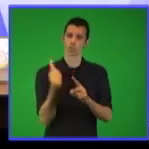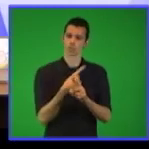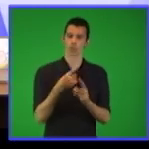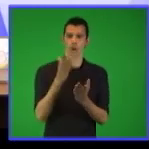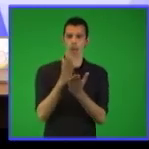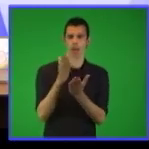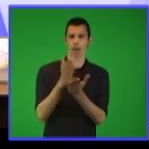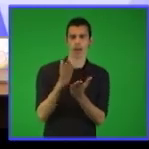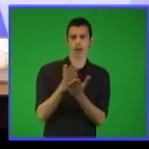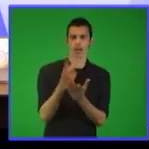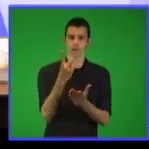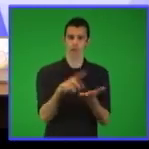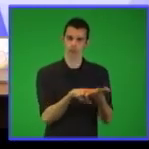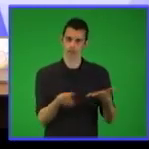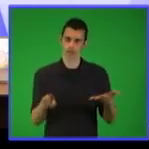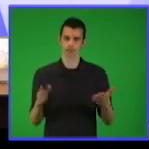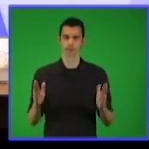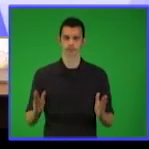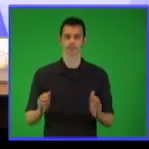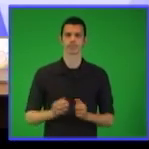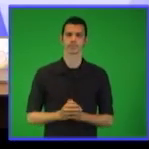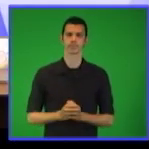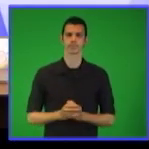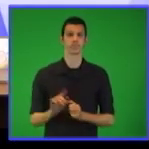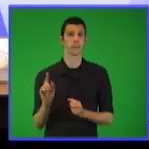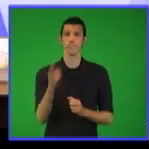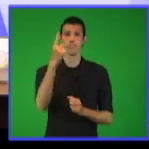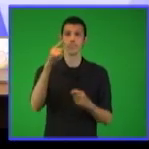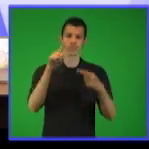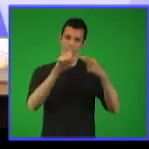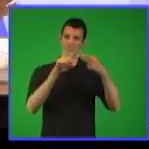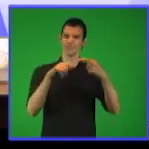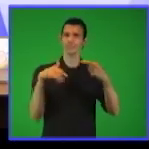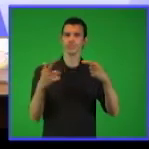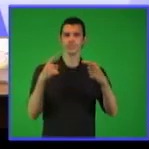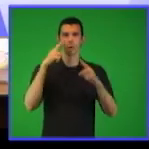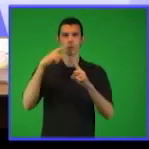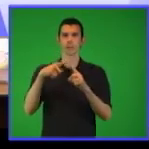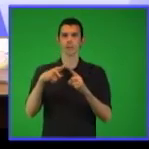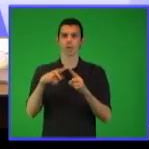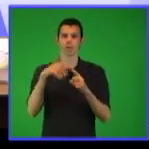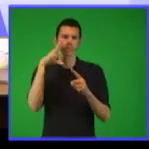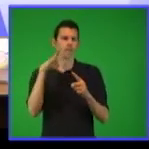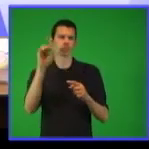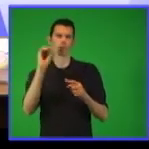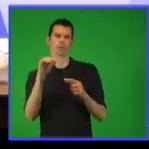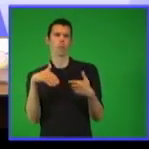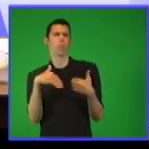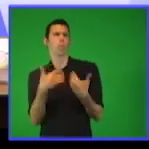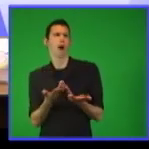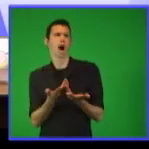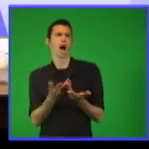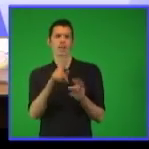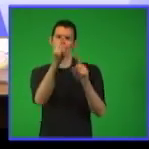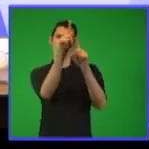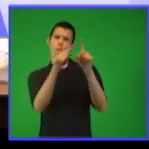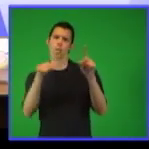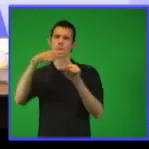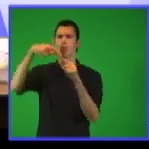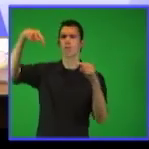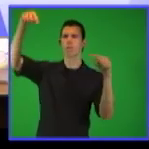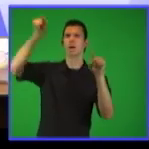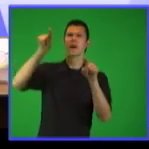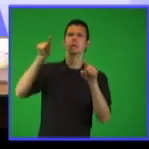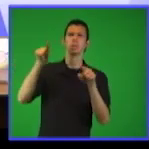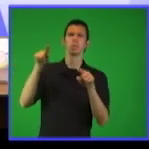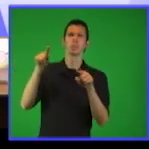vamos a estar desarrollando durante dos semanas. El primero está en identificar cuáles son las curvas de